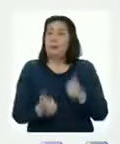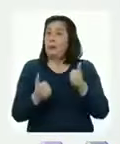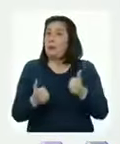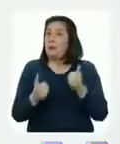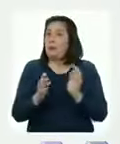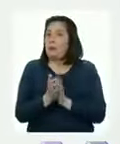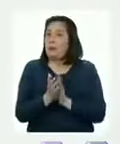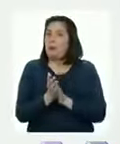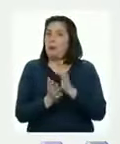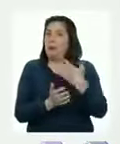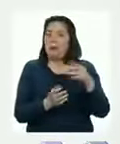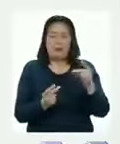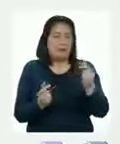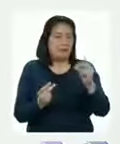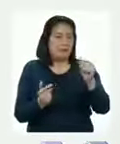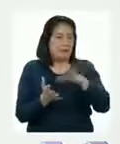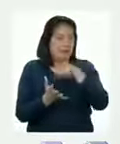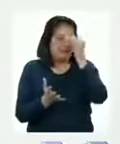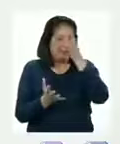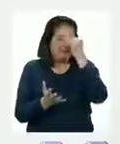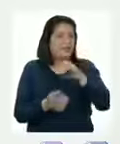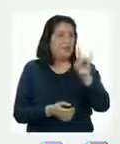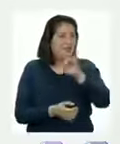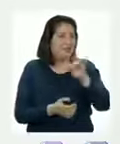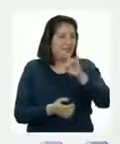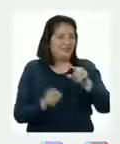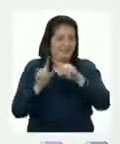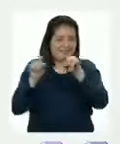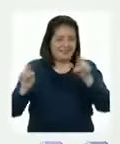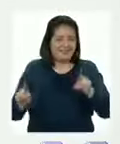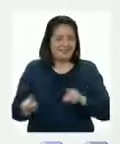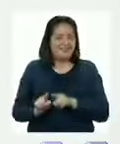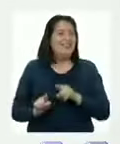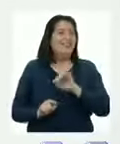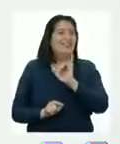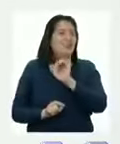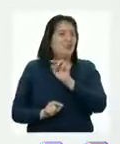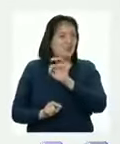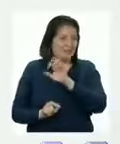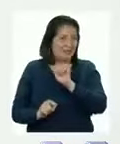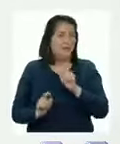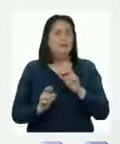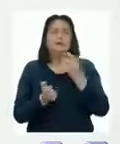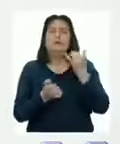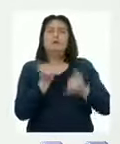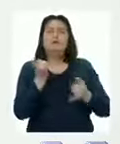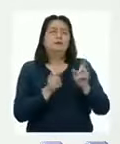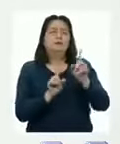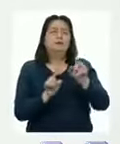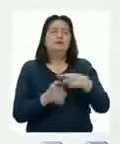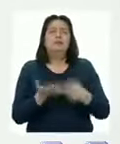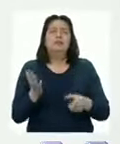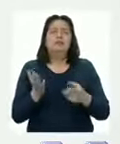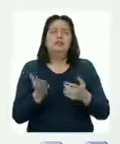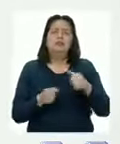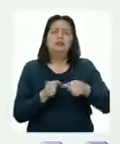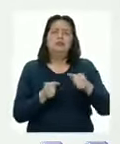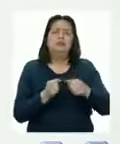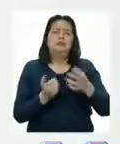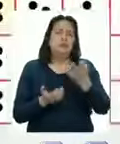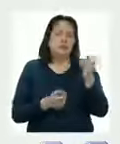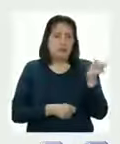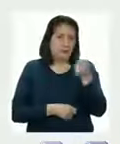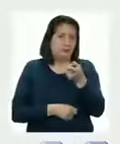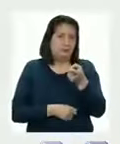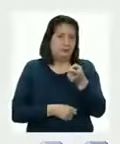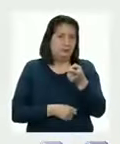¡Guau! ¡Qué rápido están aprendiendo a usar la yupana! una última pregunta ¿Qué número está representado a